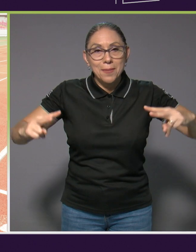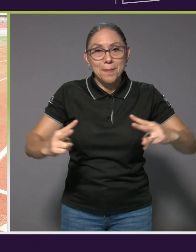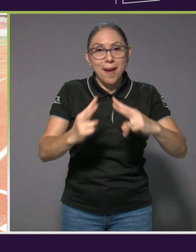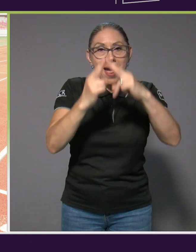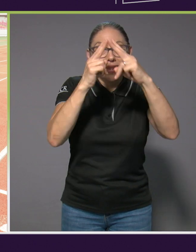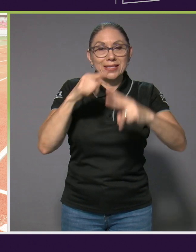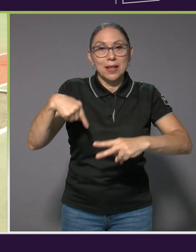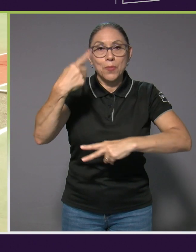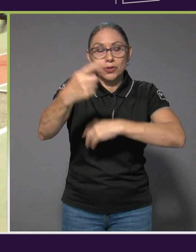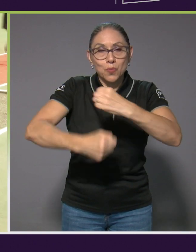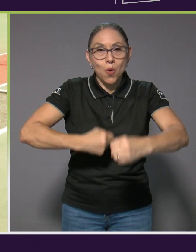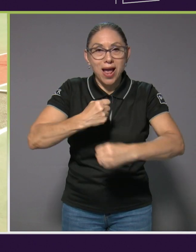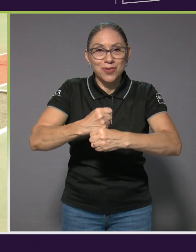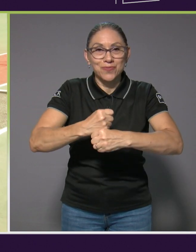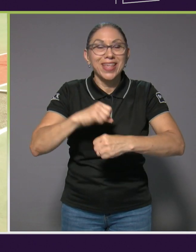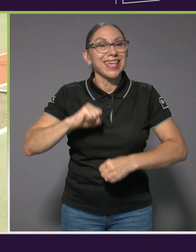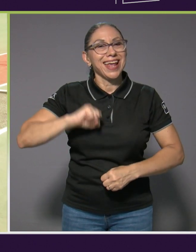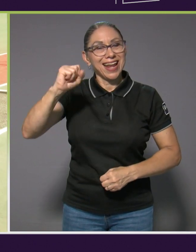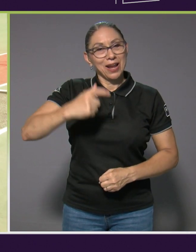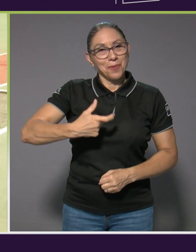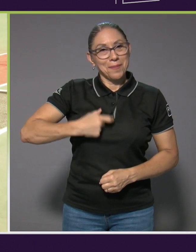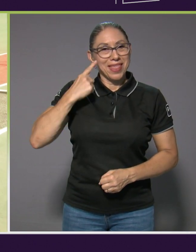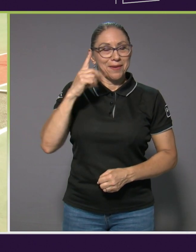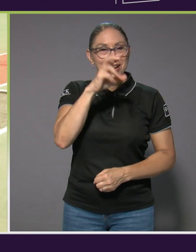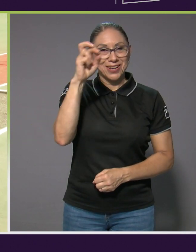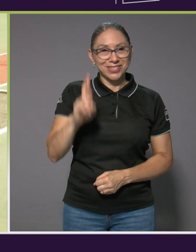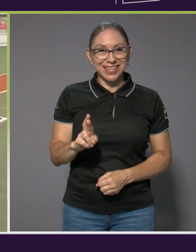ganar una medalla para Costa Rica.